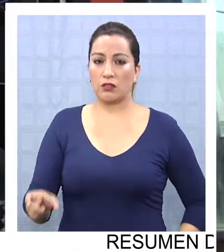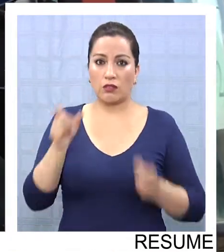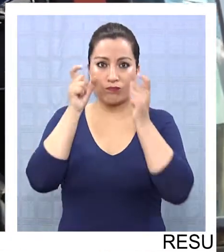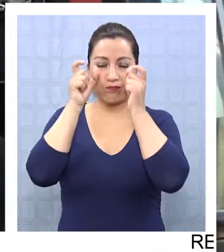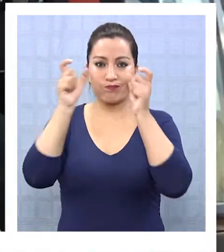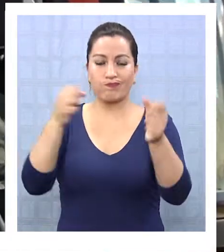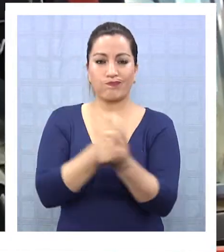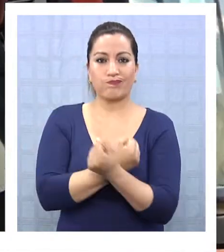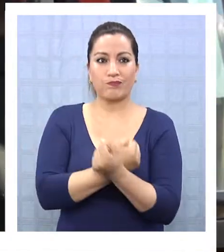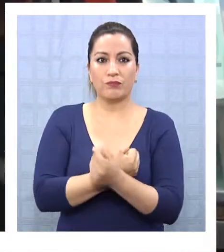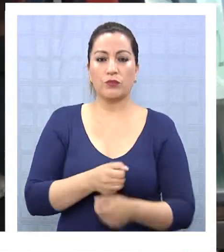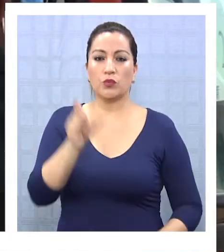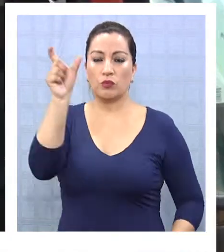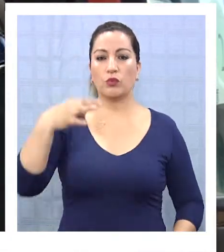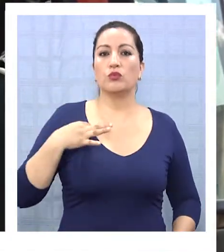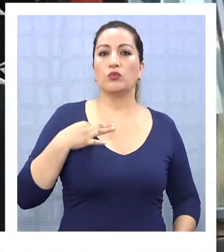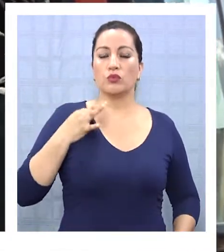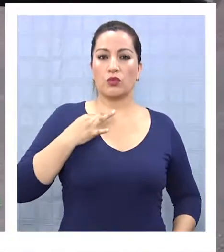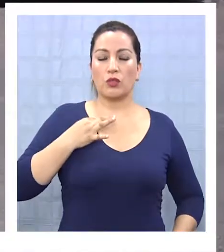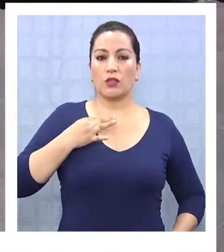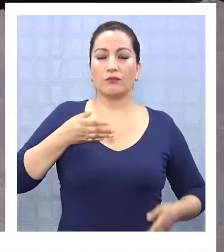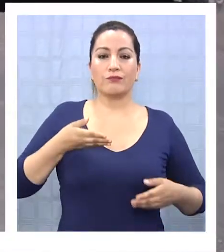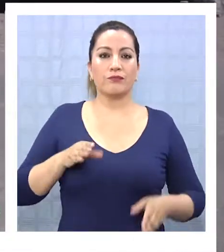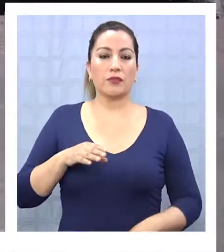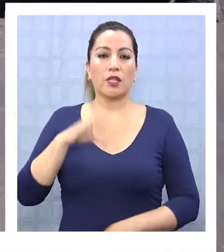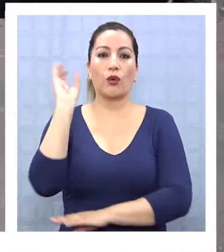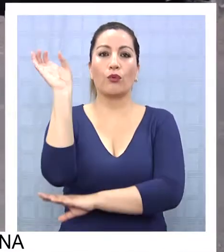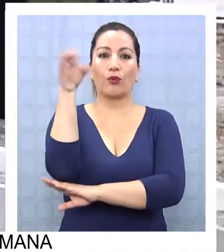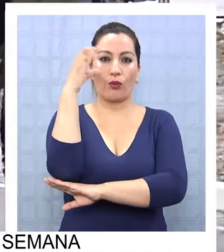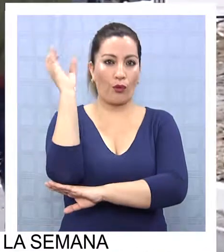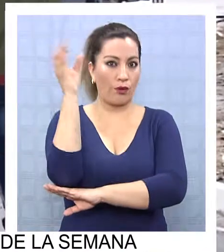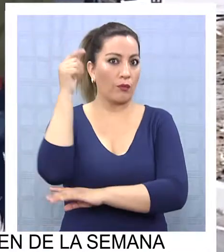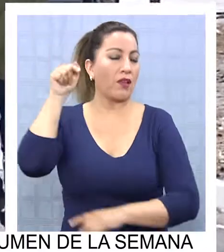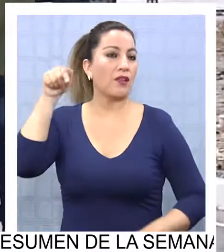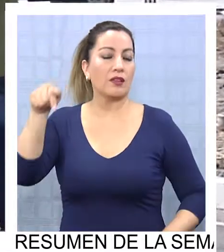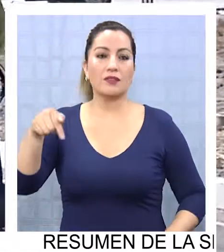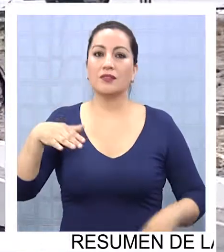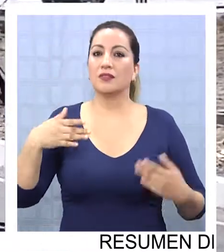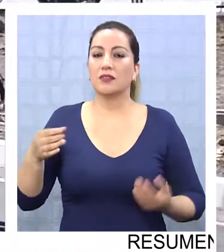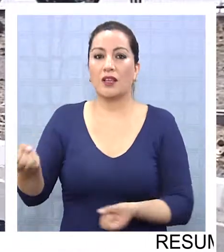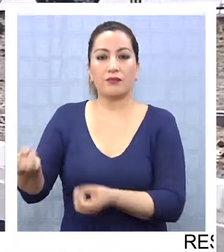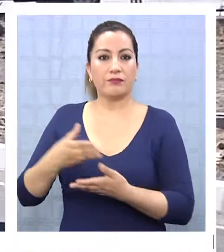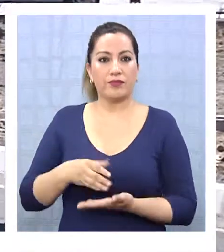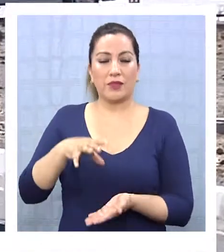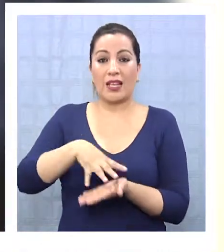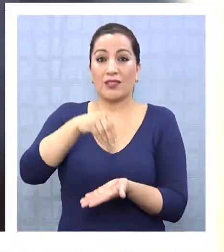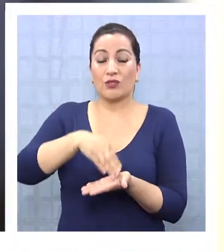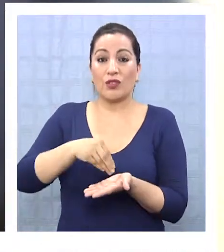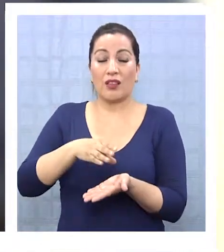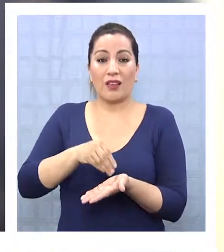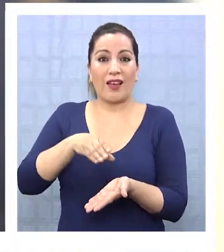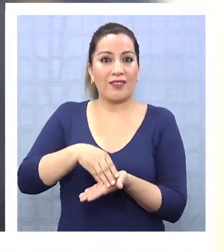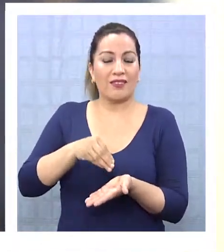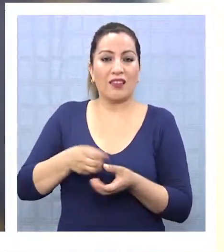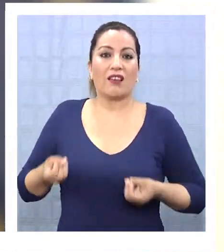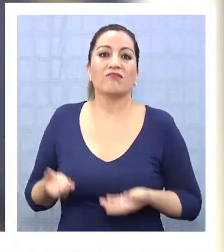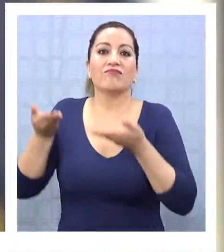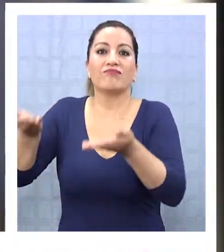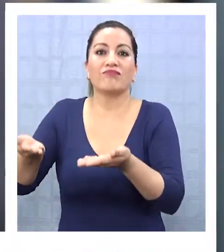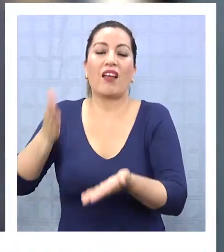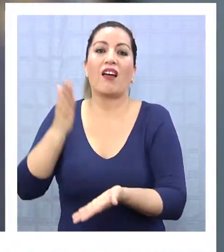pasó a control de detención y se trata de un ciudadano de nacionalidad colombiana, quien recibió la droga en la ciudad de Arica y debía